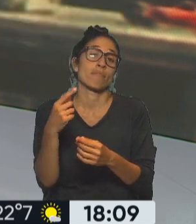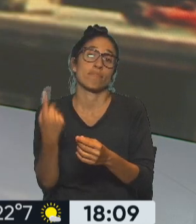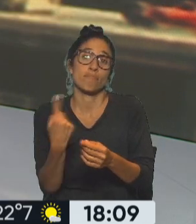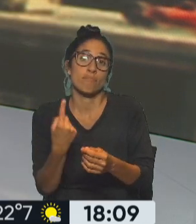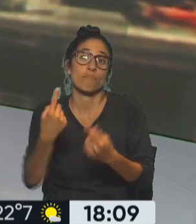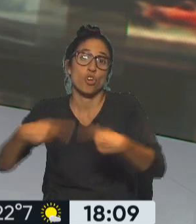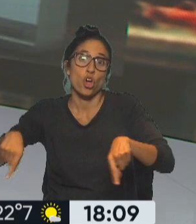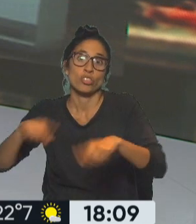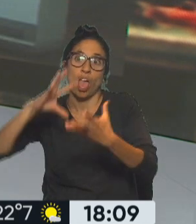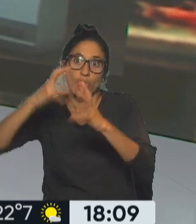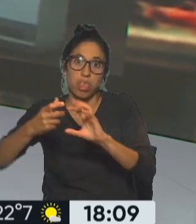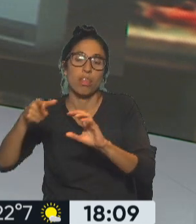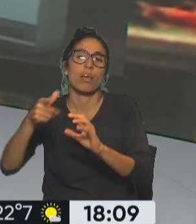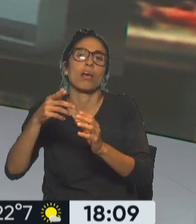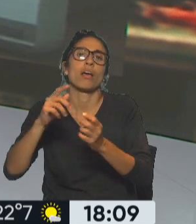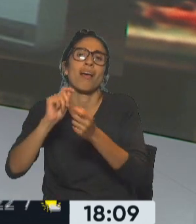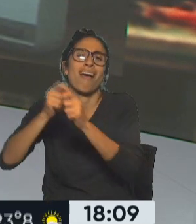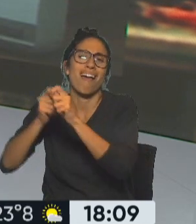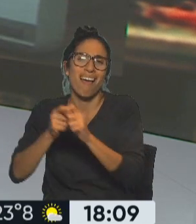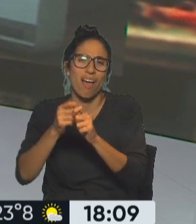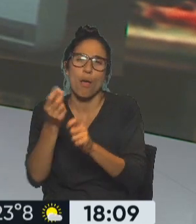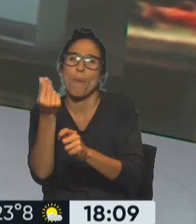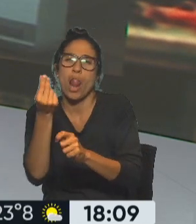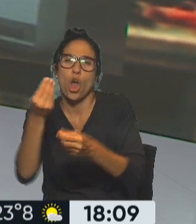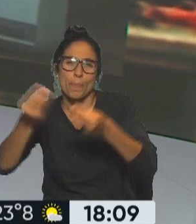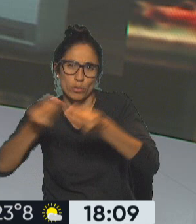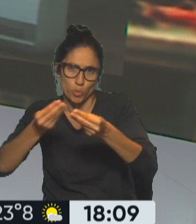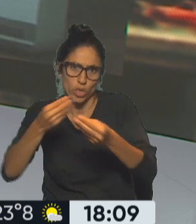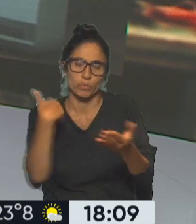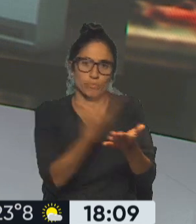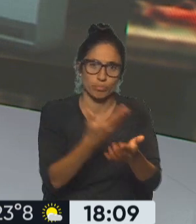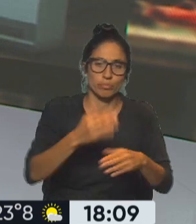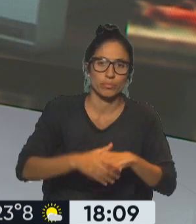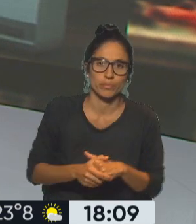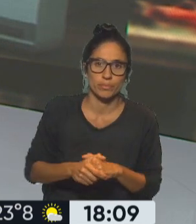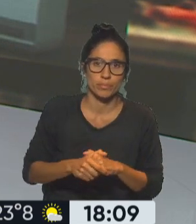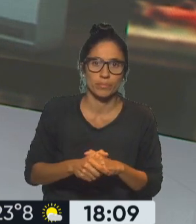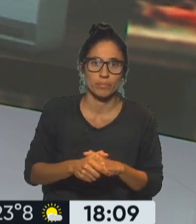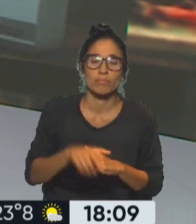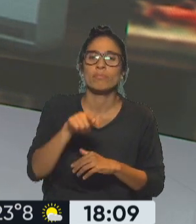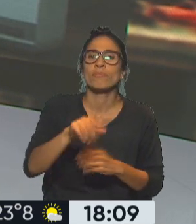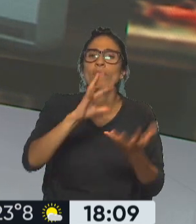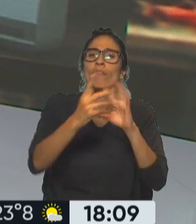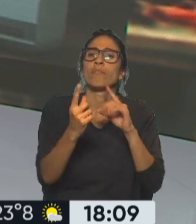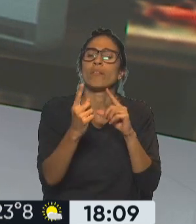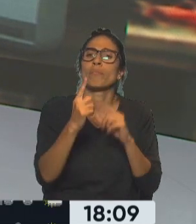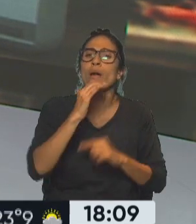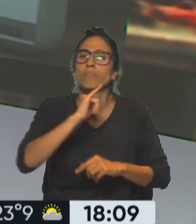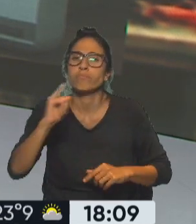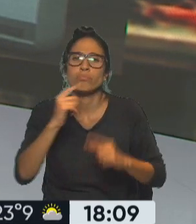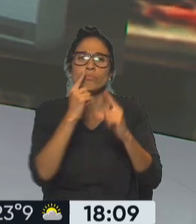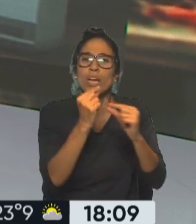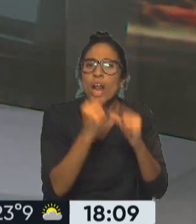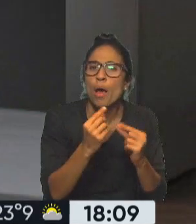También hay que tener en cuenta los canales de atención. El reclamo se puede hacer de manera presencial, pero también por